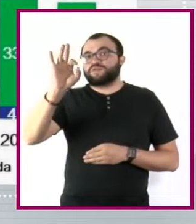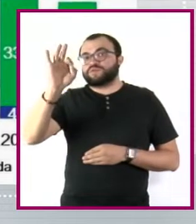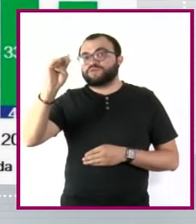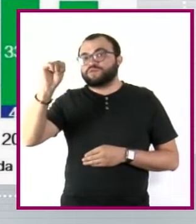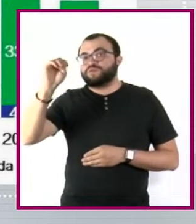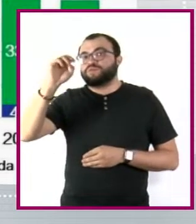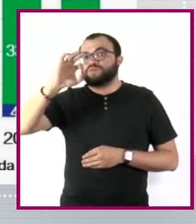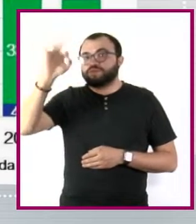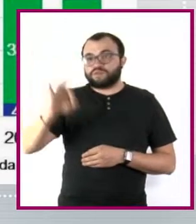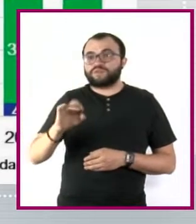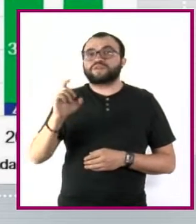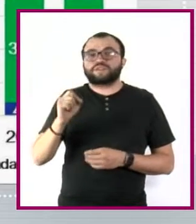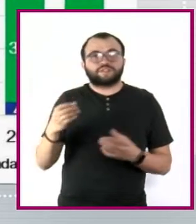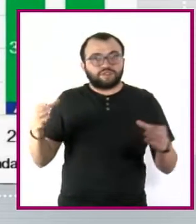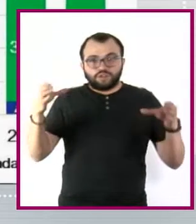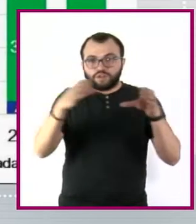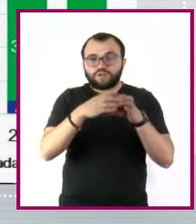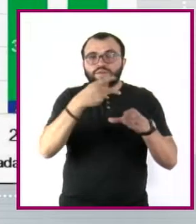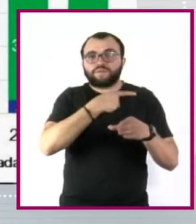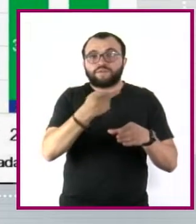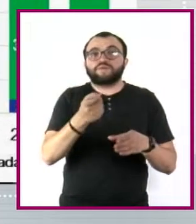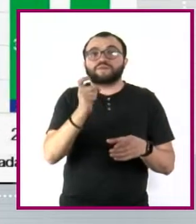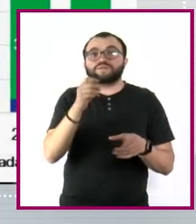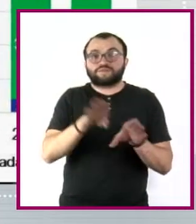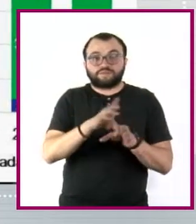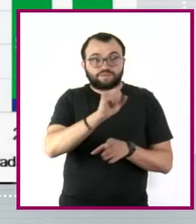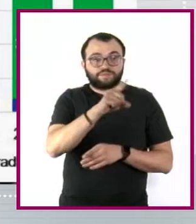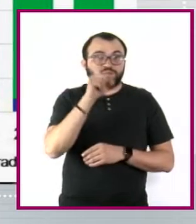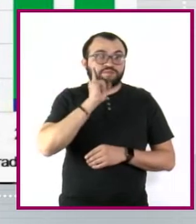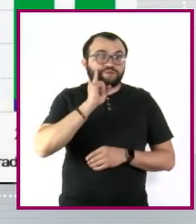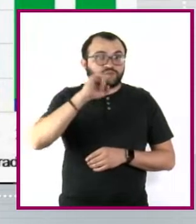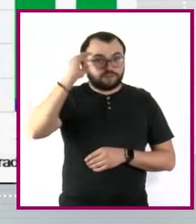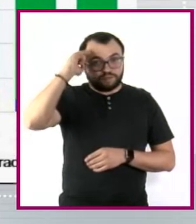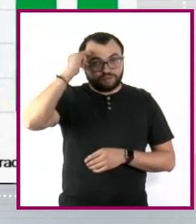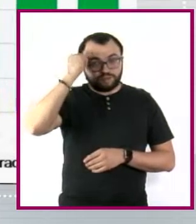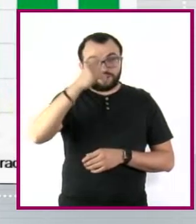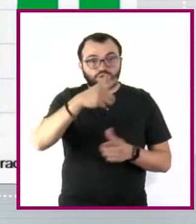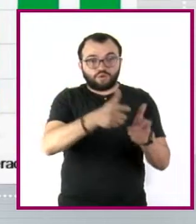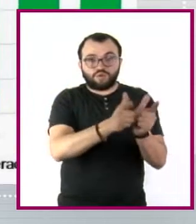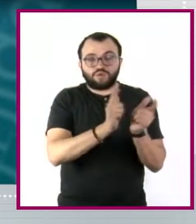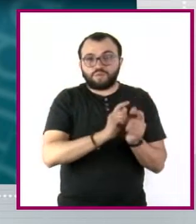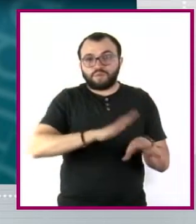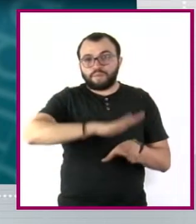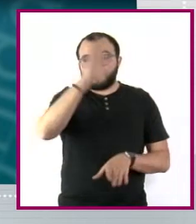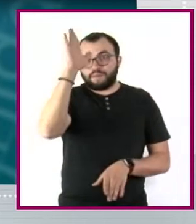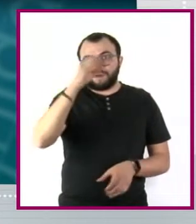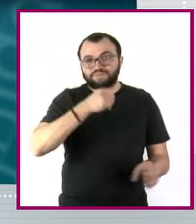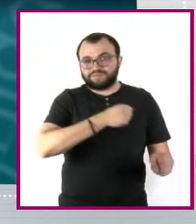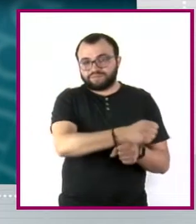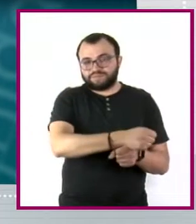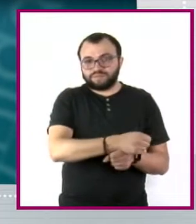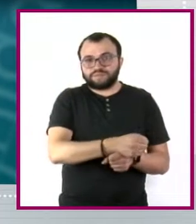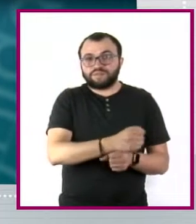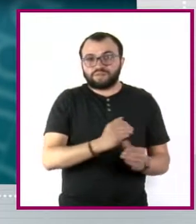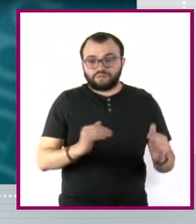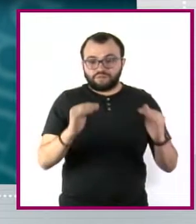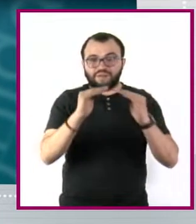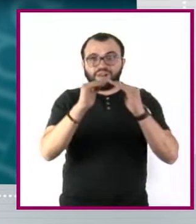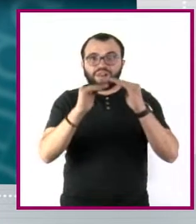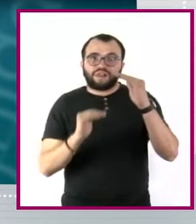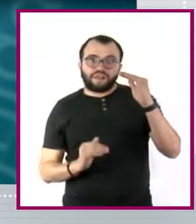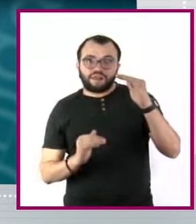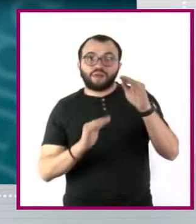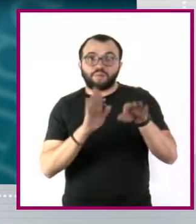total de población indígena pobre, lo que convierte a las mujeres indígenas en uno de los grupos más vulnerables. Las desigualdades por condición de